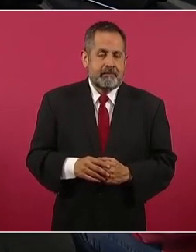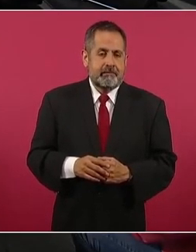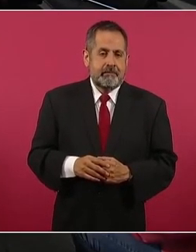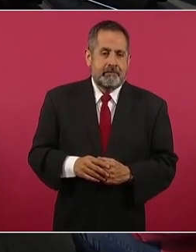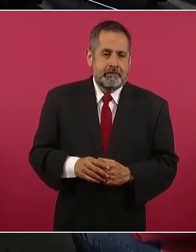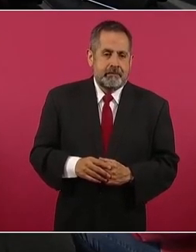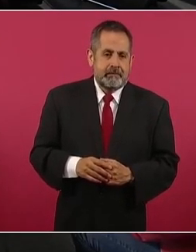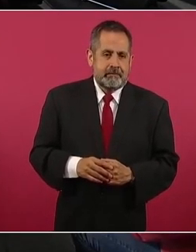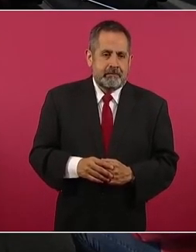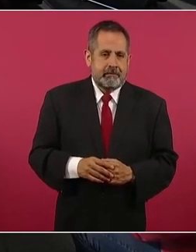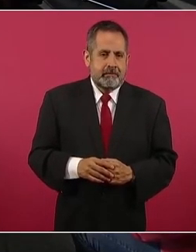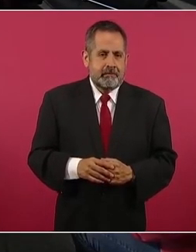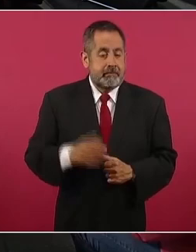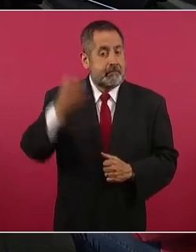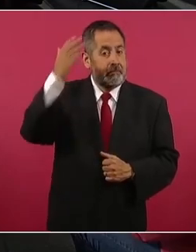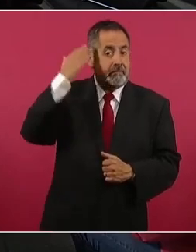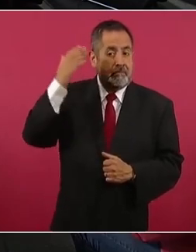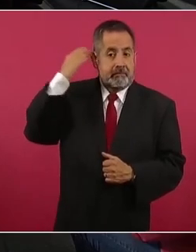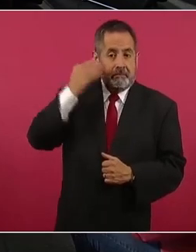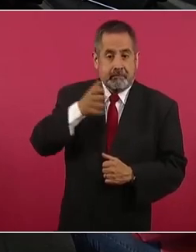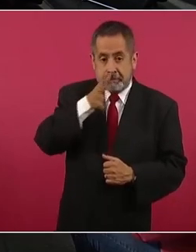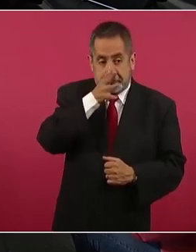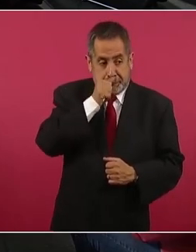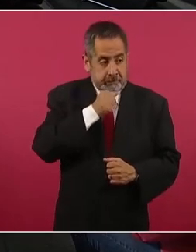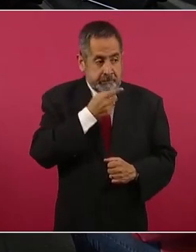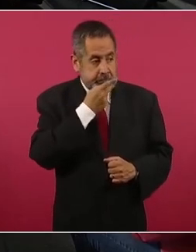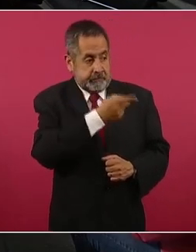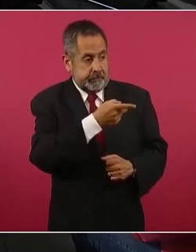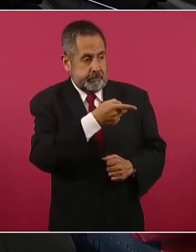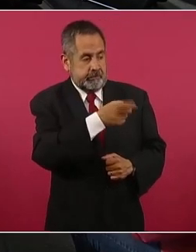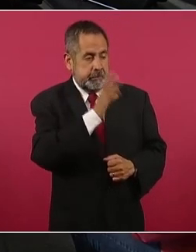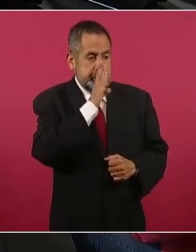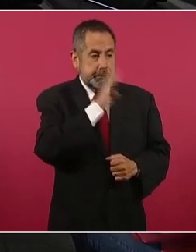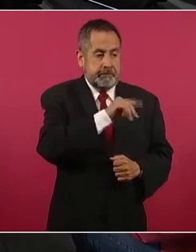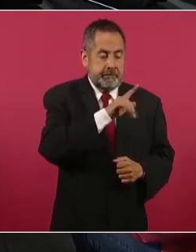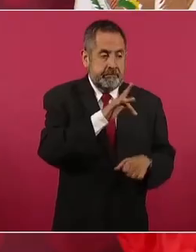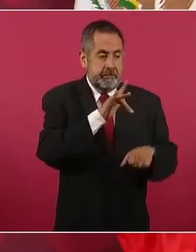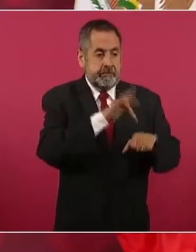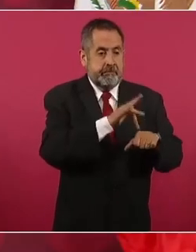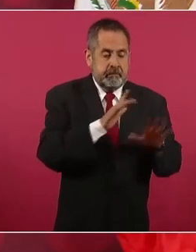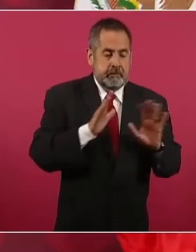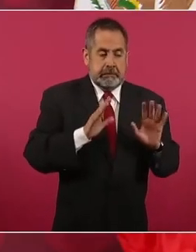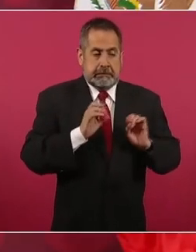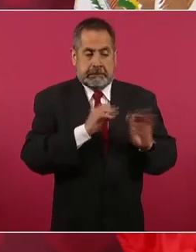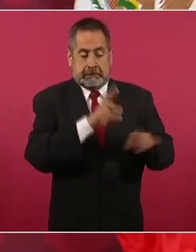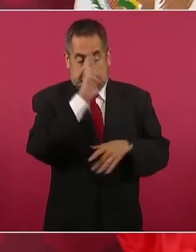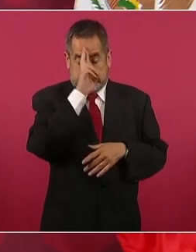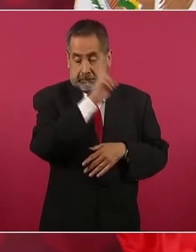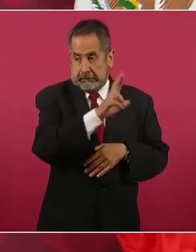Eran Intocables No se podía tocar Al intocable